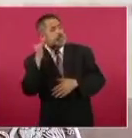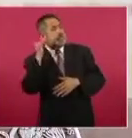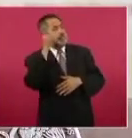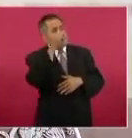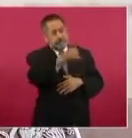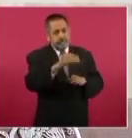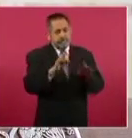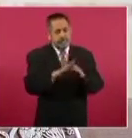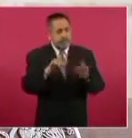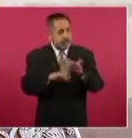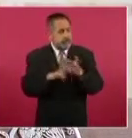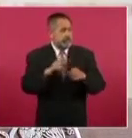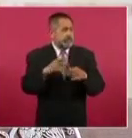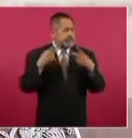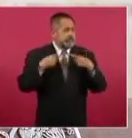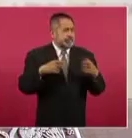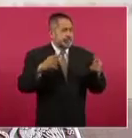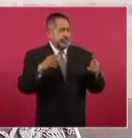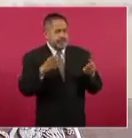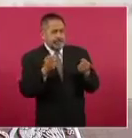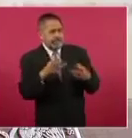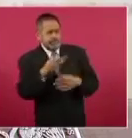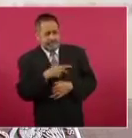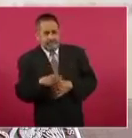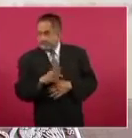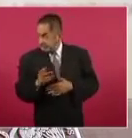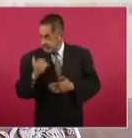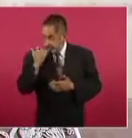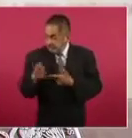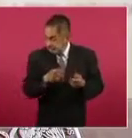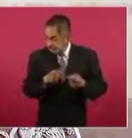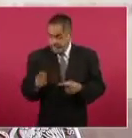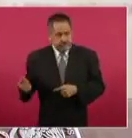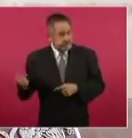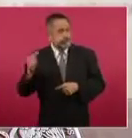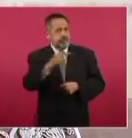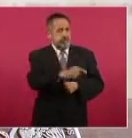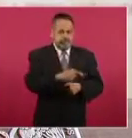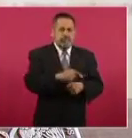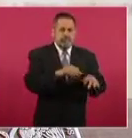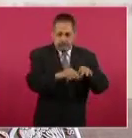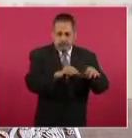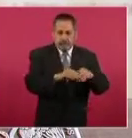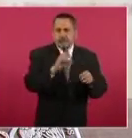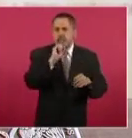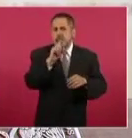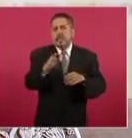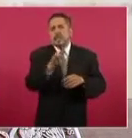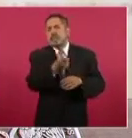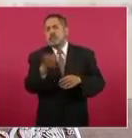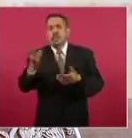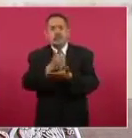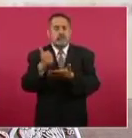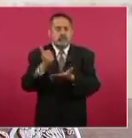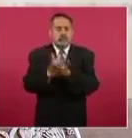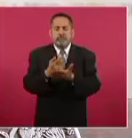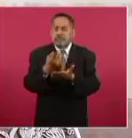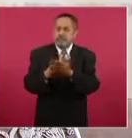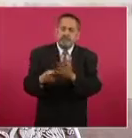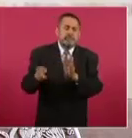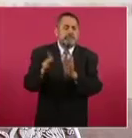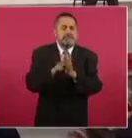zonas de alta marginación y pobreza de nuestro país, pero también en ciudades donde hay plazas, turnos que han sido